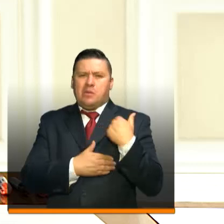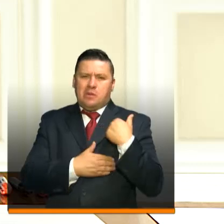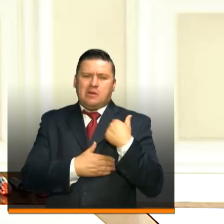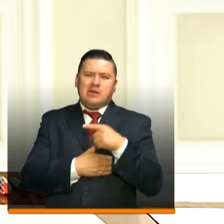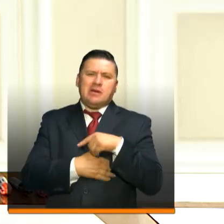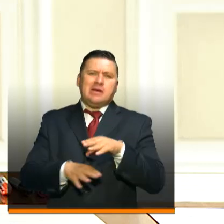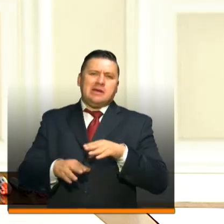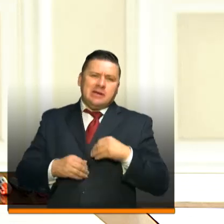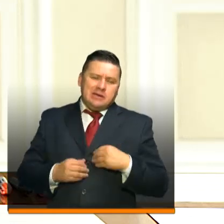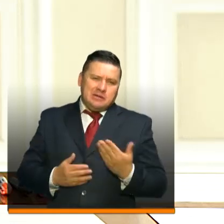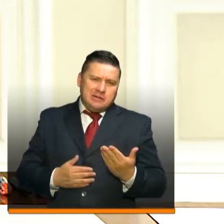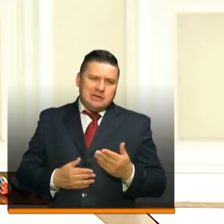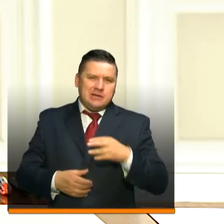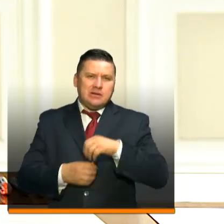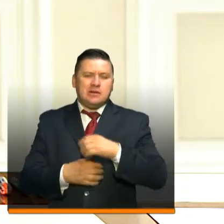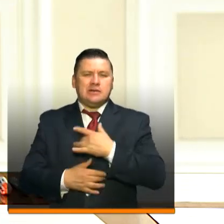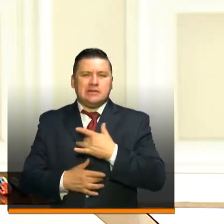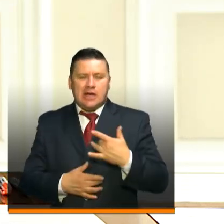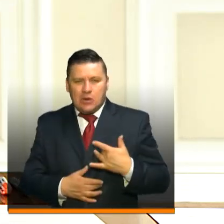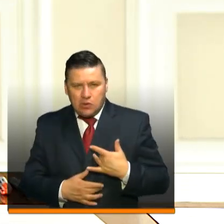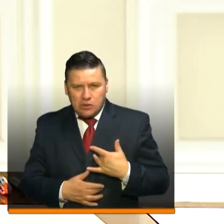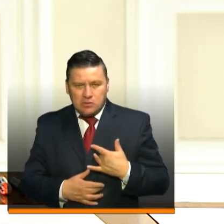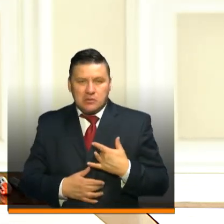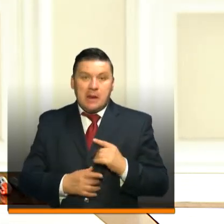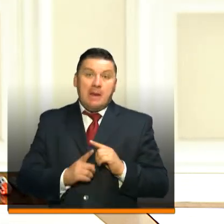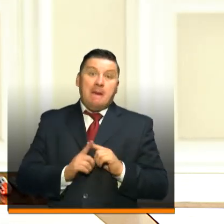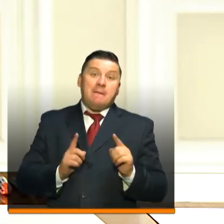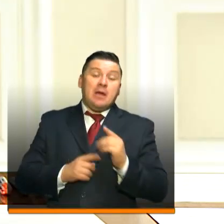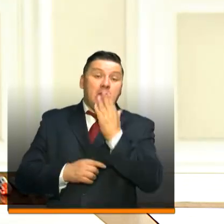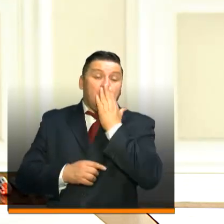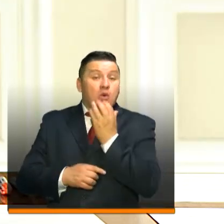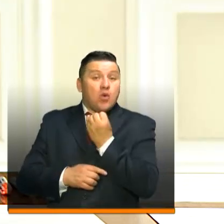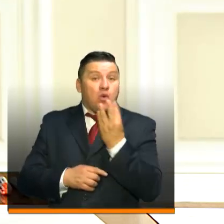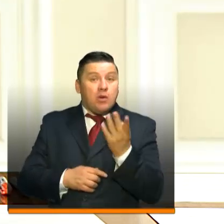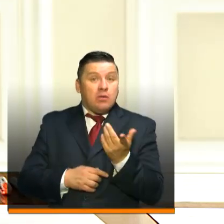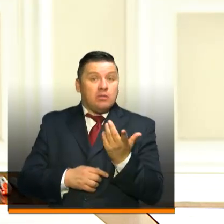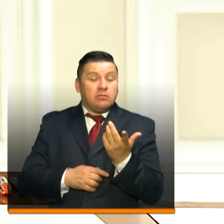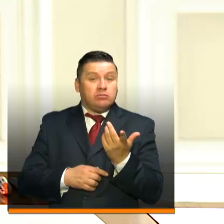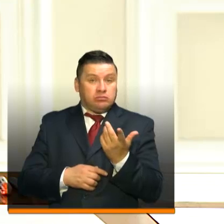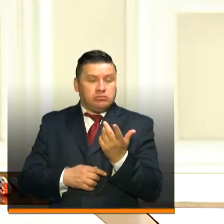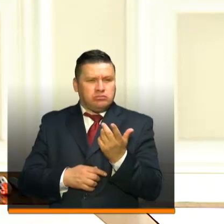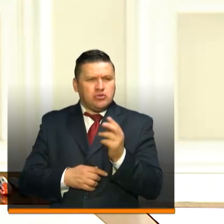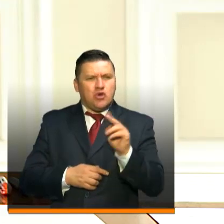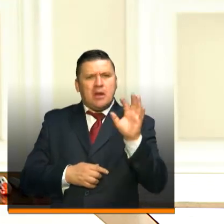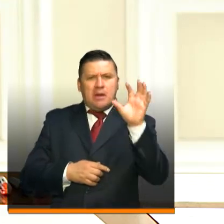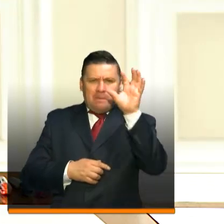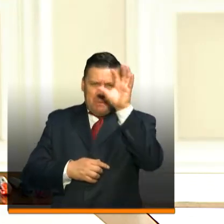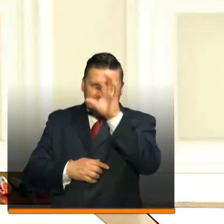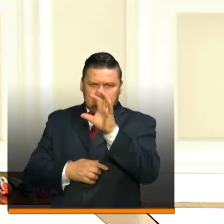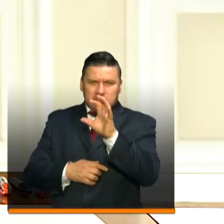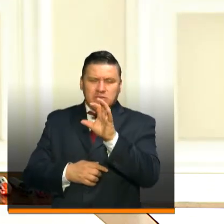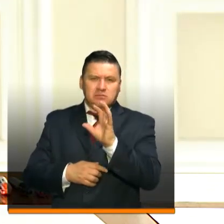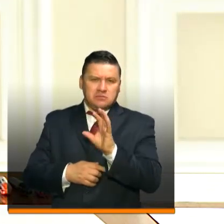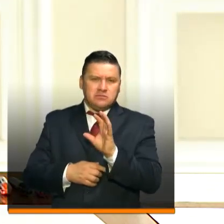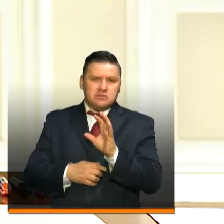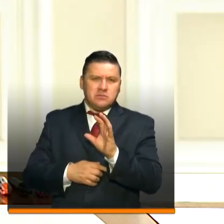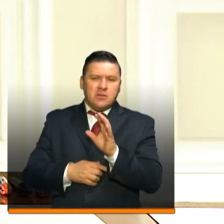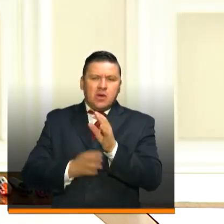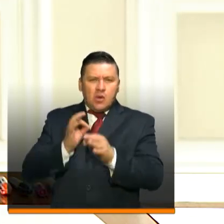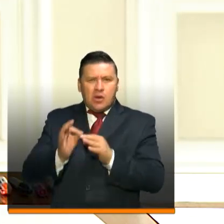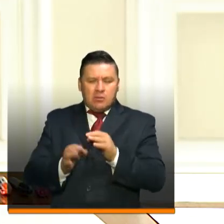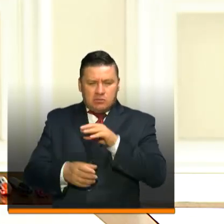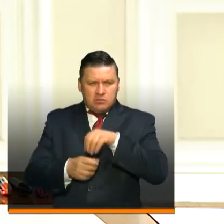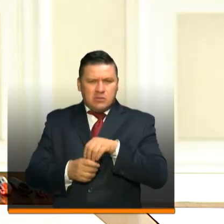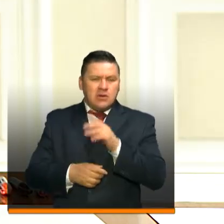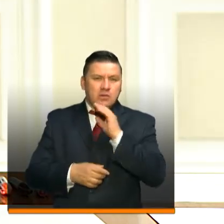rezagos en el sistema de salud, pero en el número de unidades de cuidado intensivo versus otros países y el número de unidades de cuidado